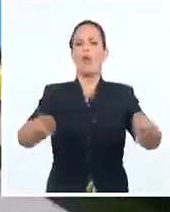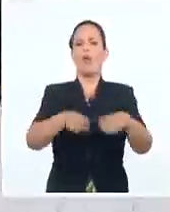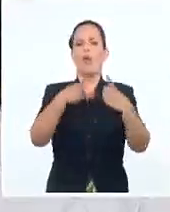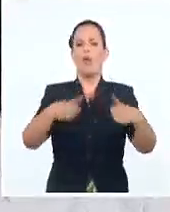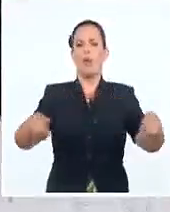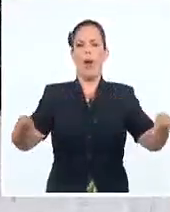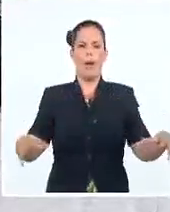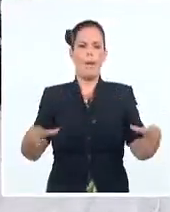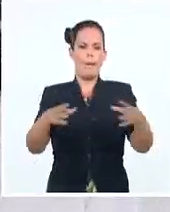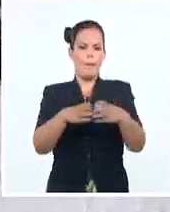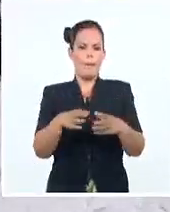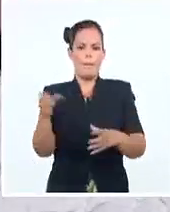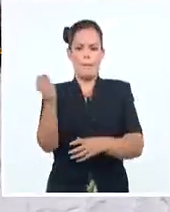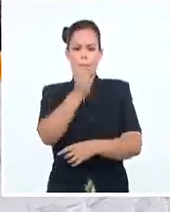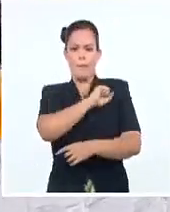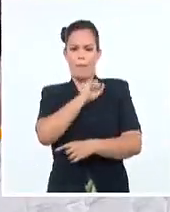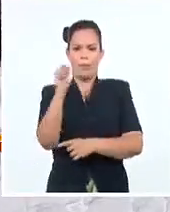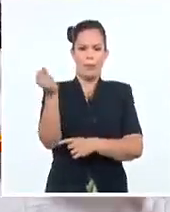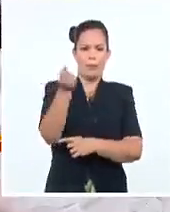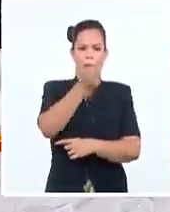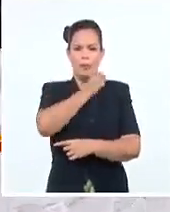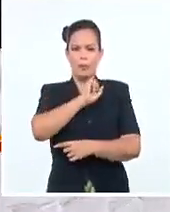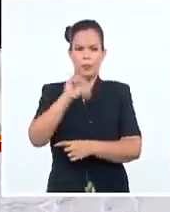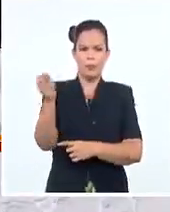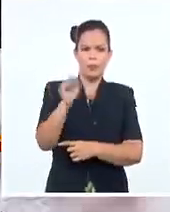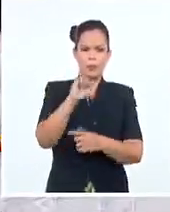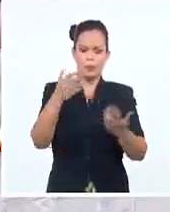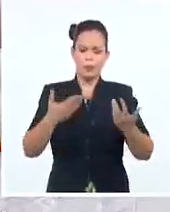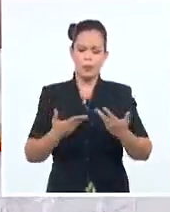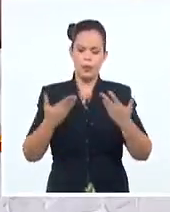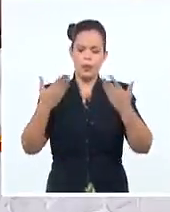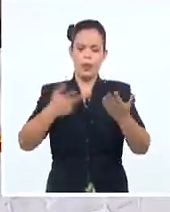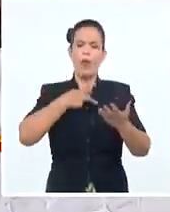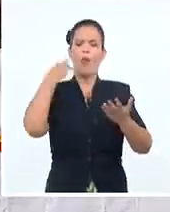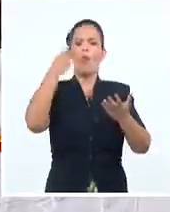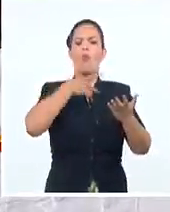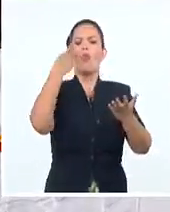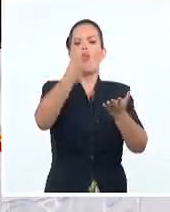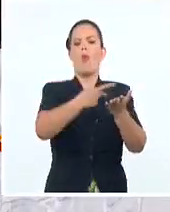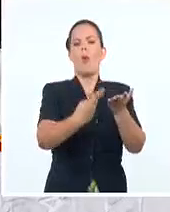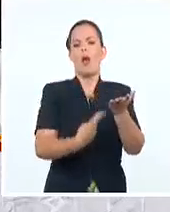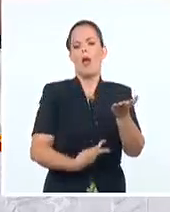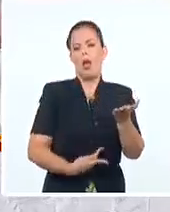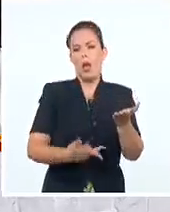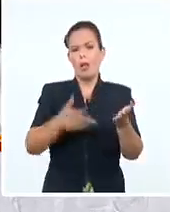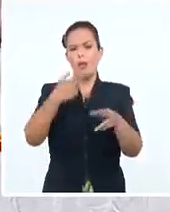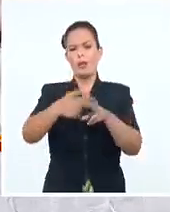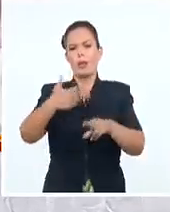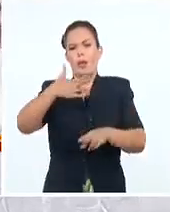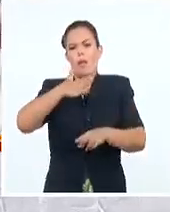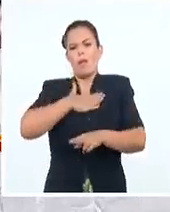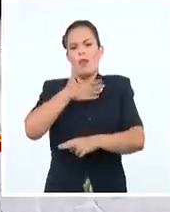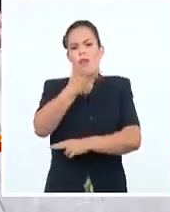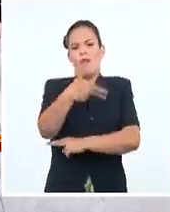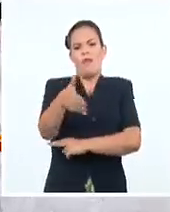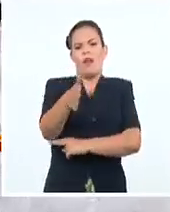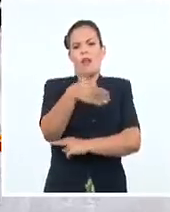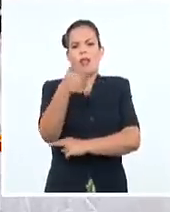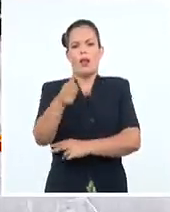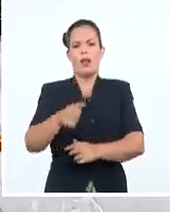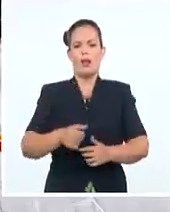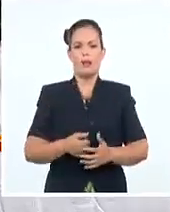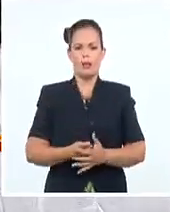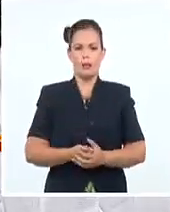y de la actriz Leitis Guerrero, quien declamó el poema Mi Bandera, de Bonifacio Vierma. Si desechen menudos